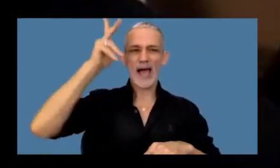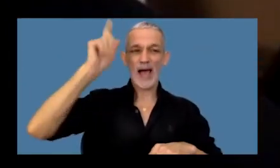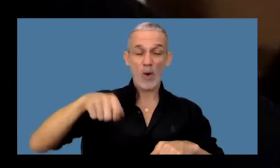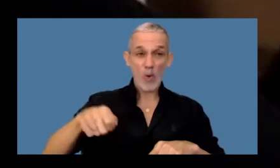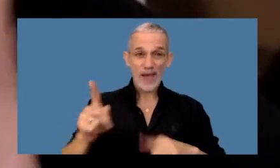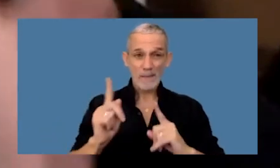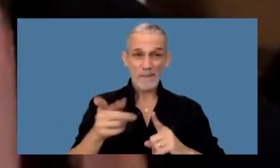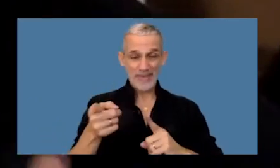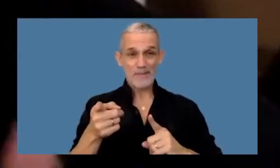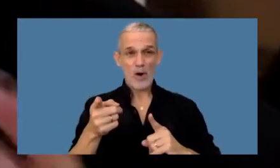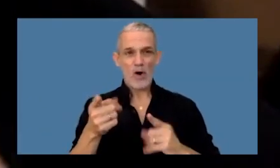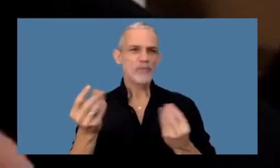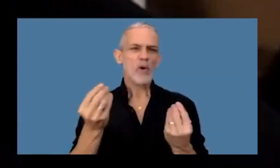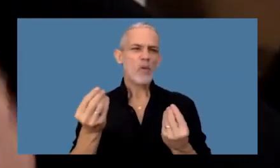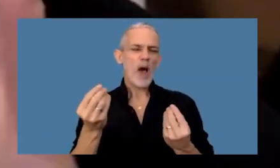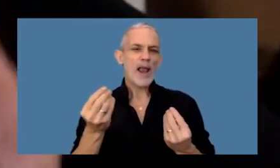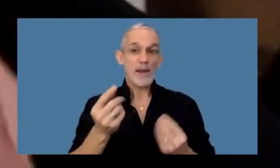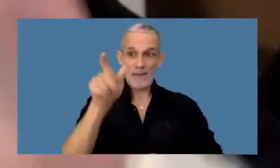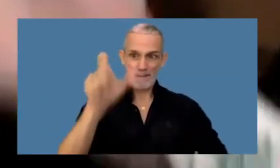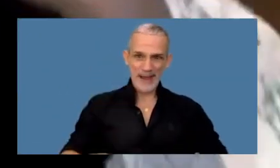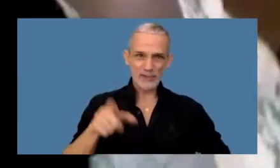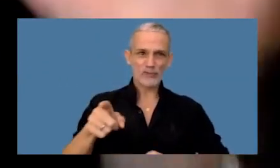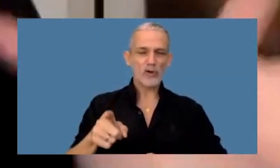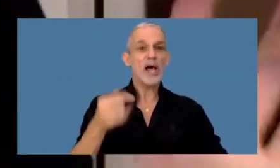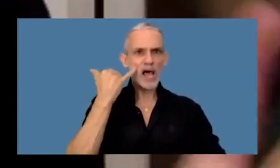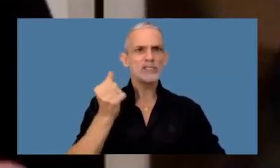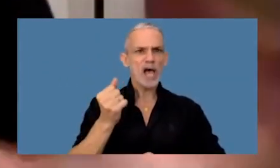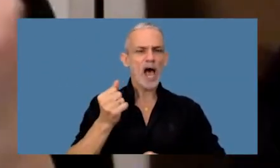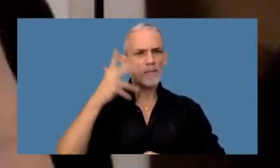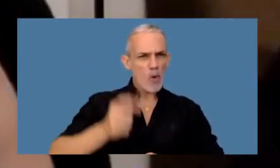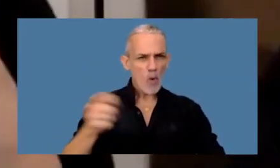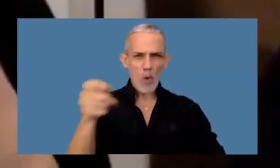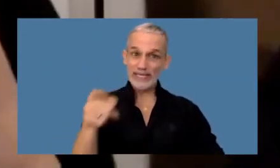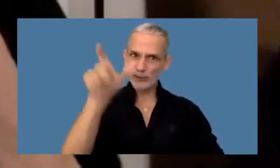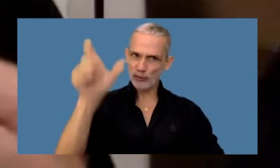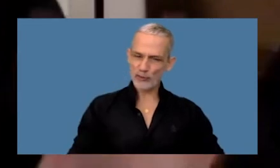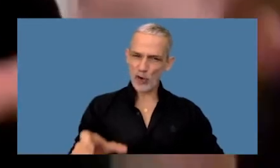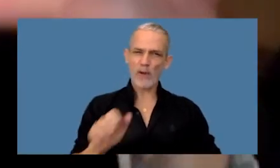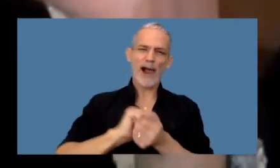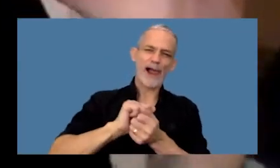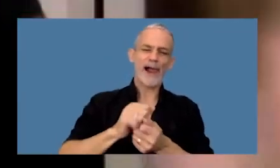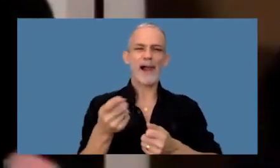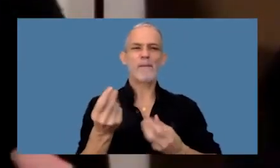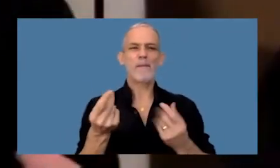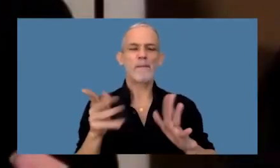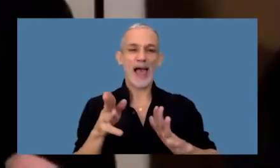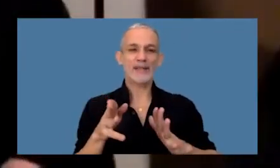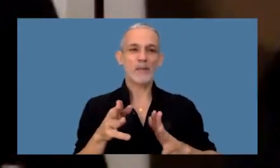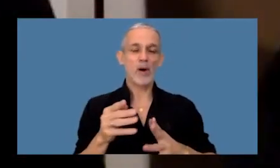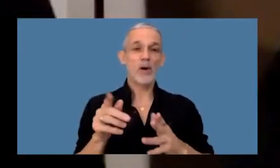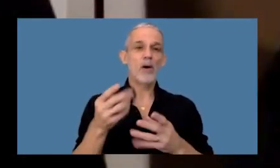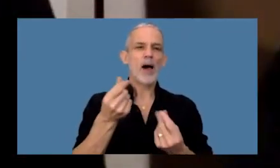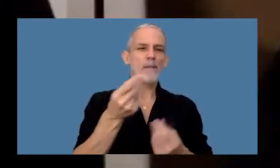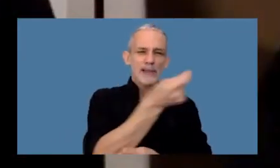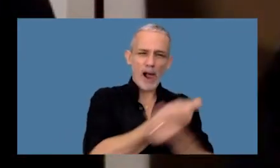comportamiento de este sujeto que fue endilgado como lavado de activos o que fue encuadrado